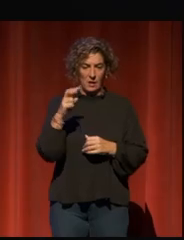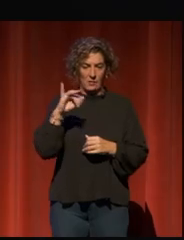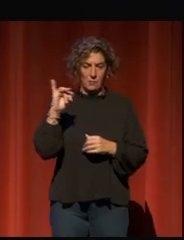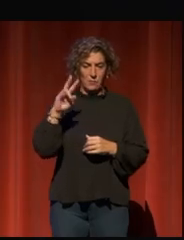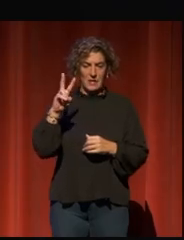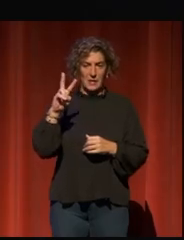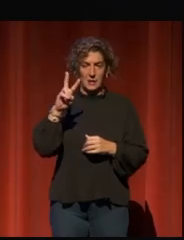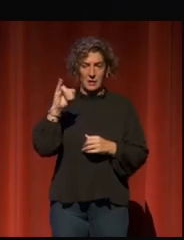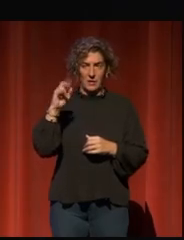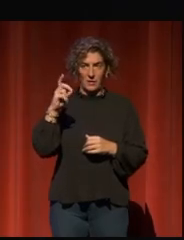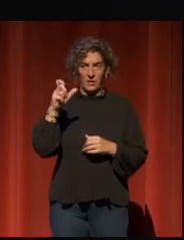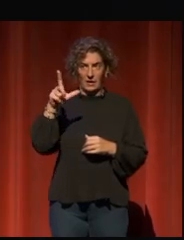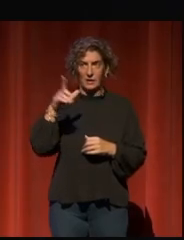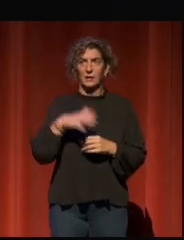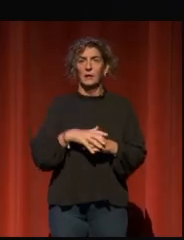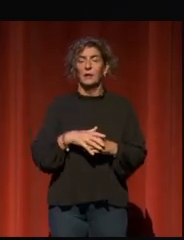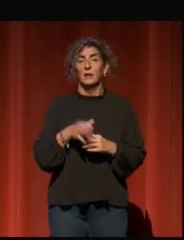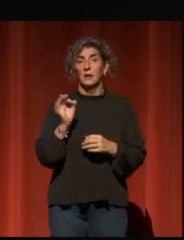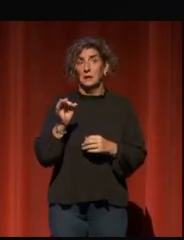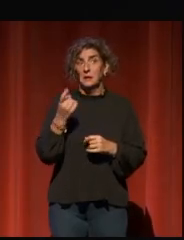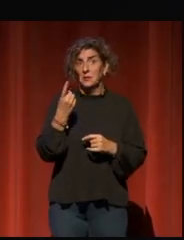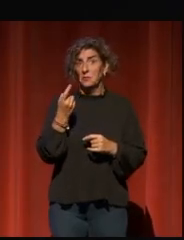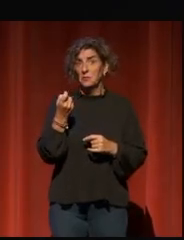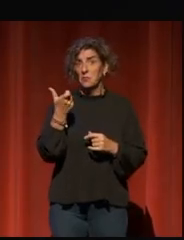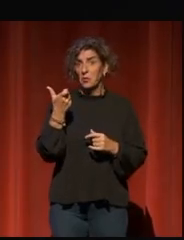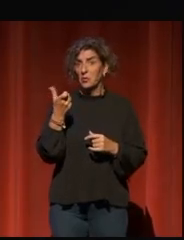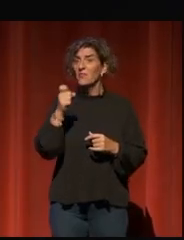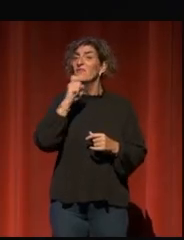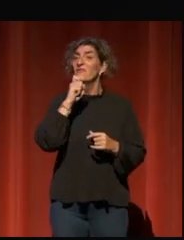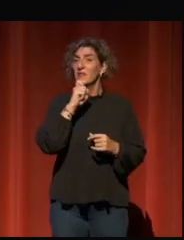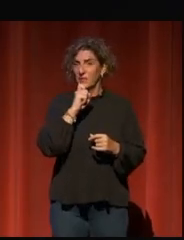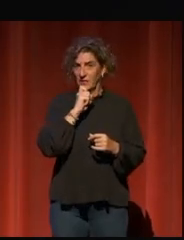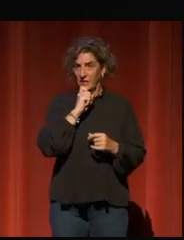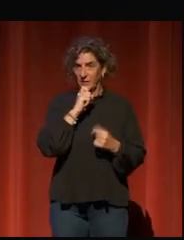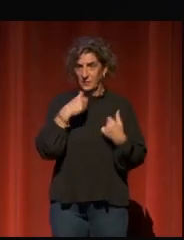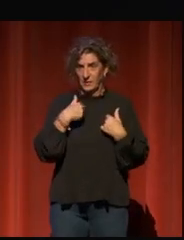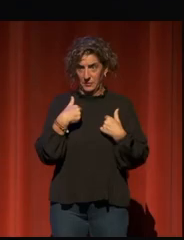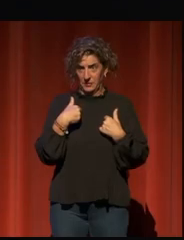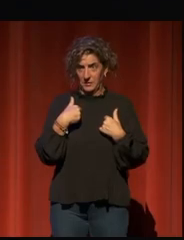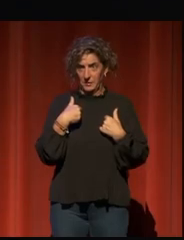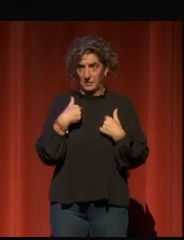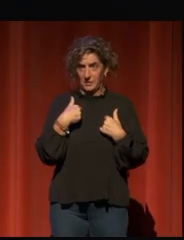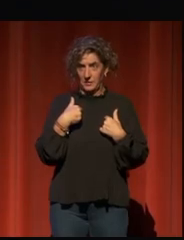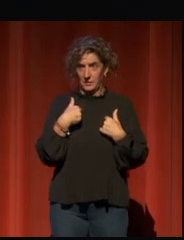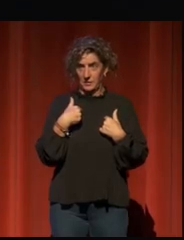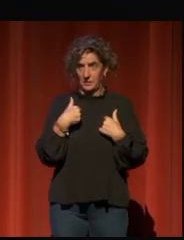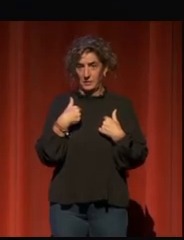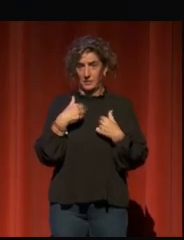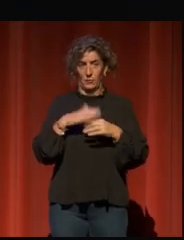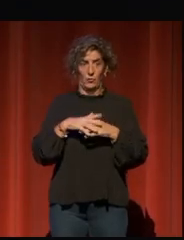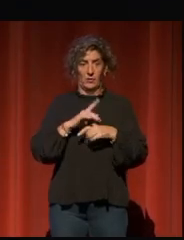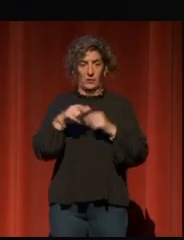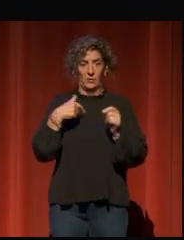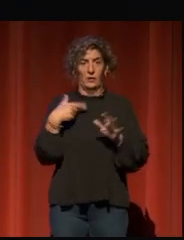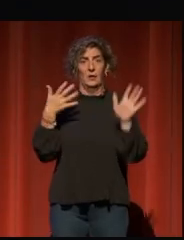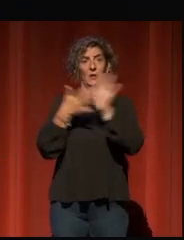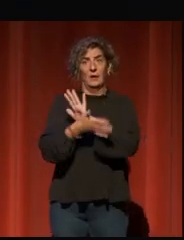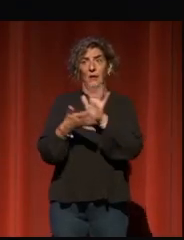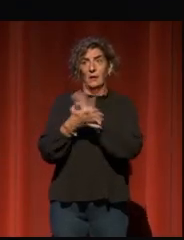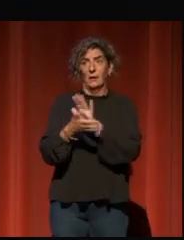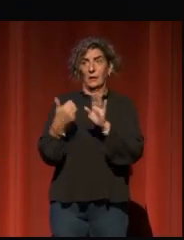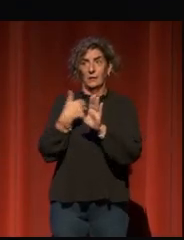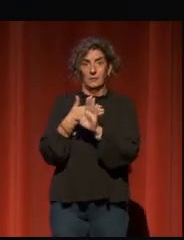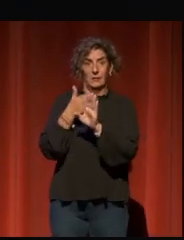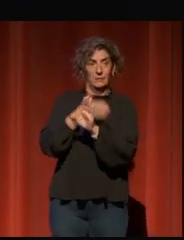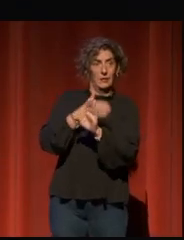Y la verdad es que es un poco difícil para mí intervenir ahora después de estas intervenciones tan